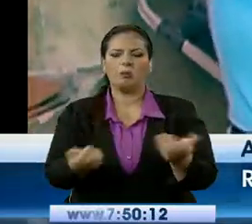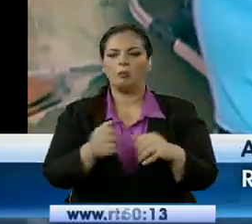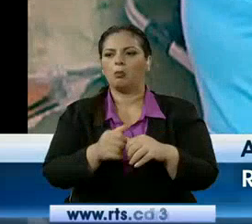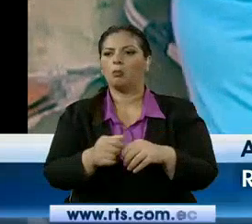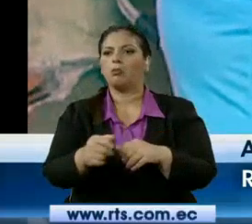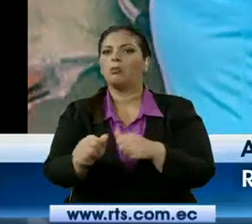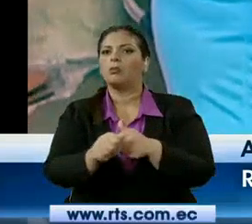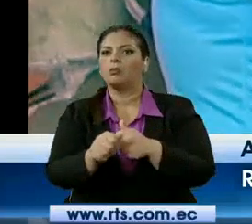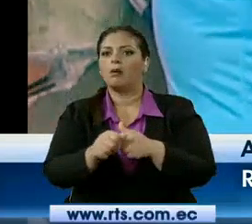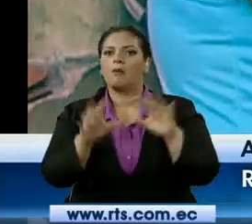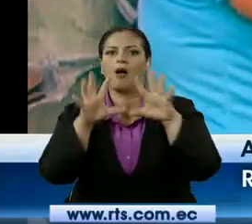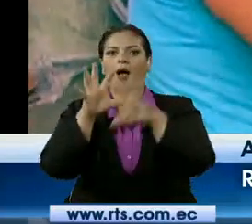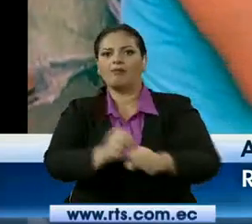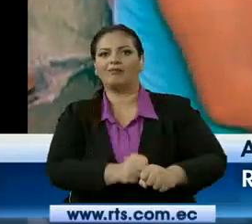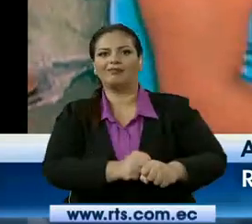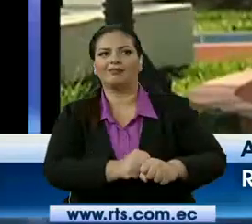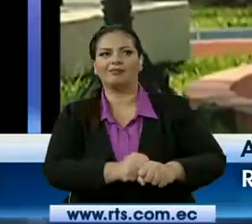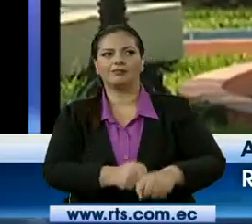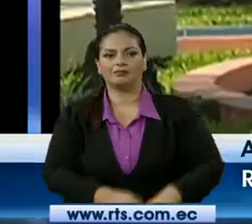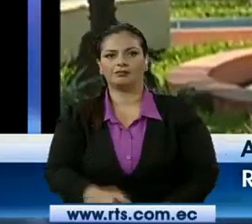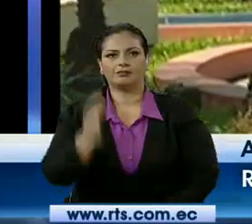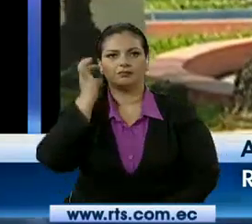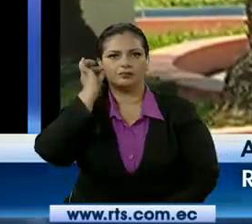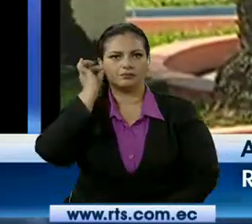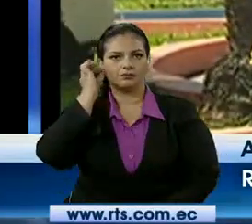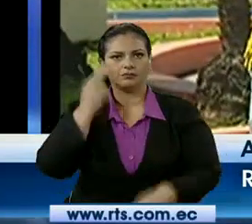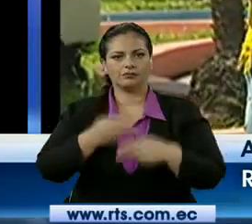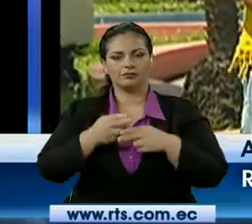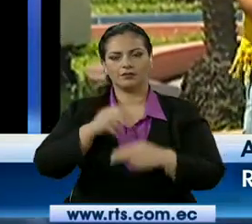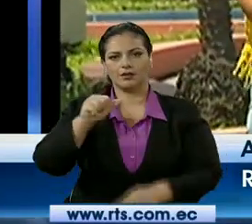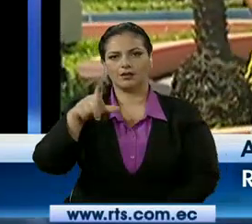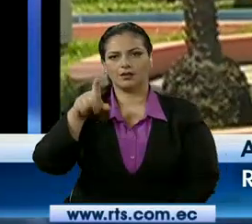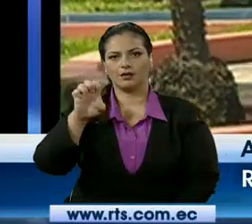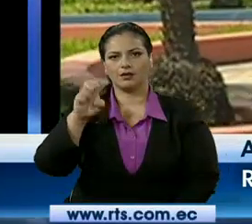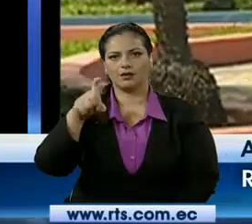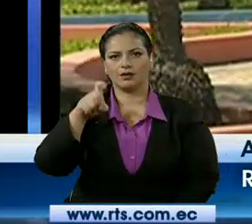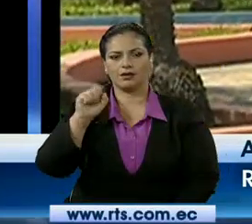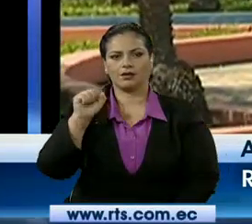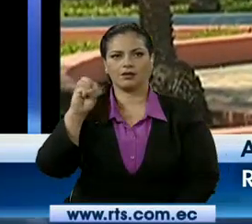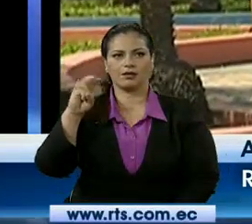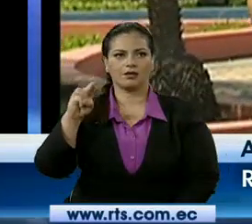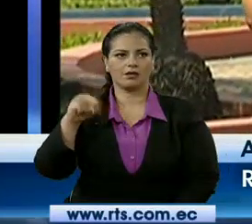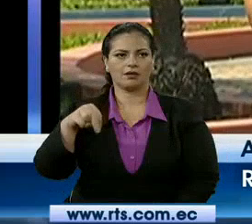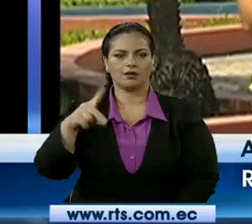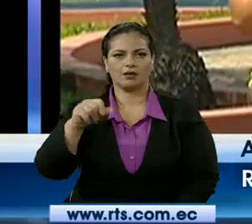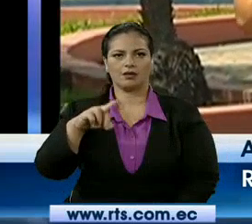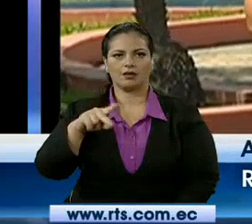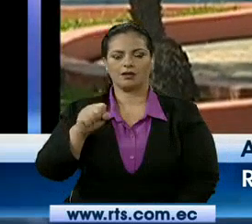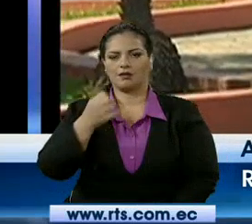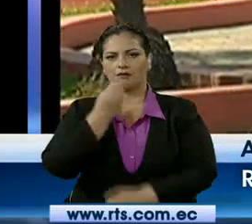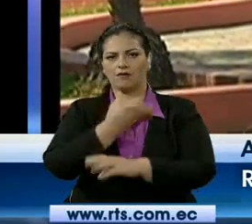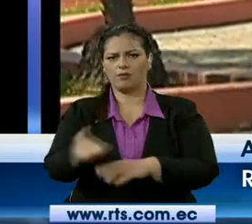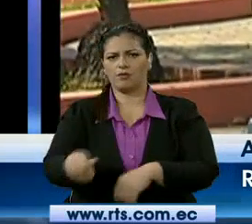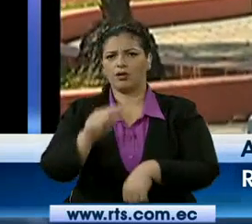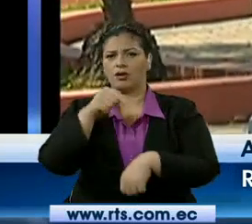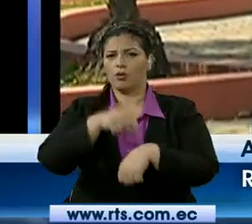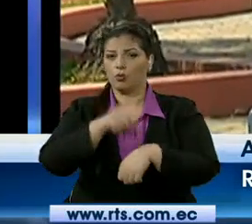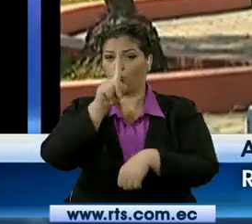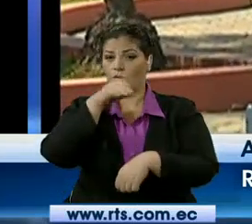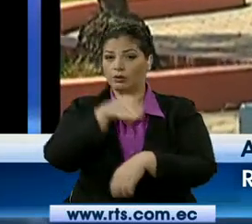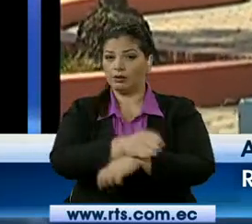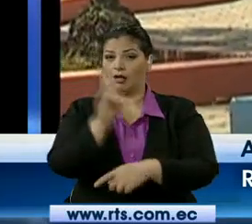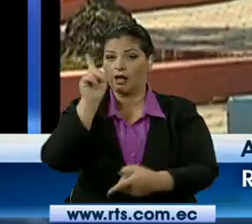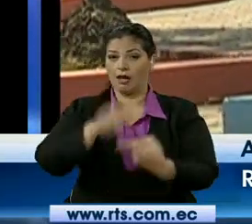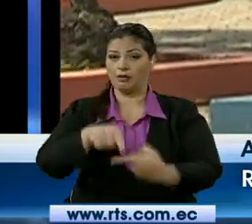Picos es comerciante y testigo. Desde la una para arriba hasta las cinco. Se ponen ahí a sentarse y juegan con su Pokémon.